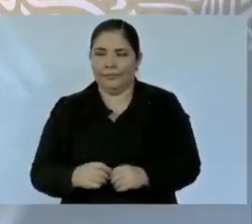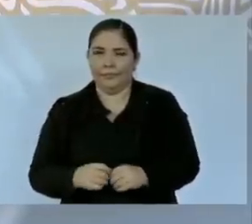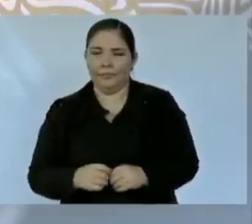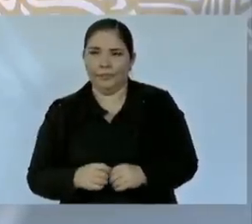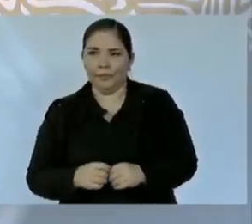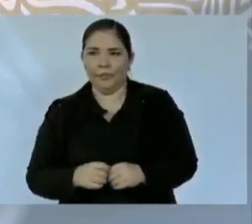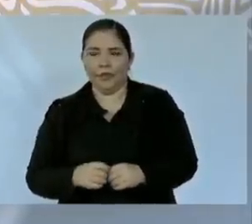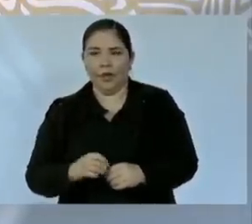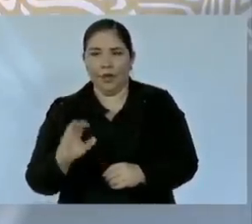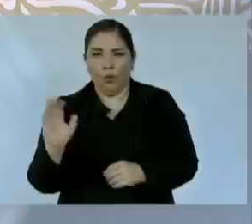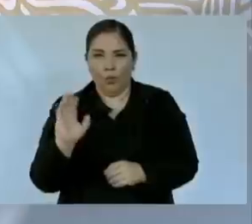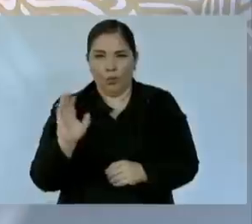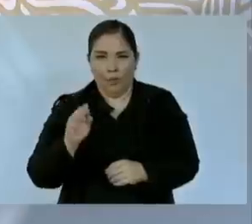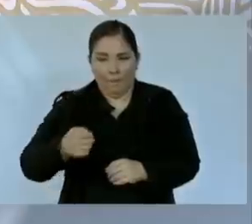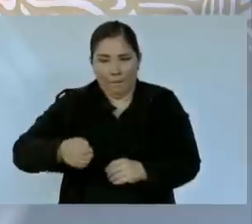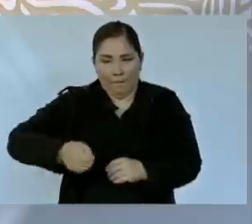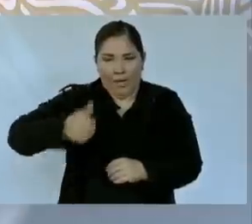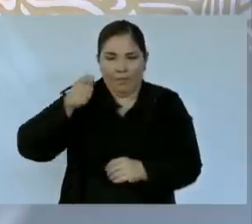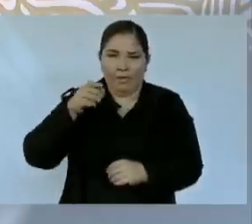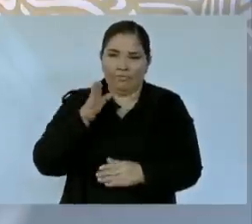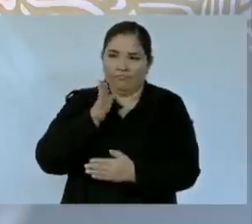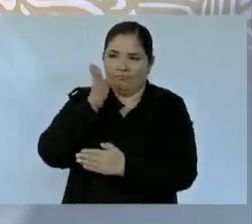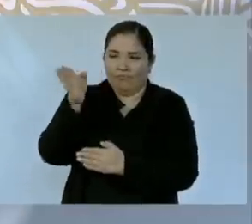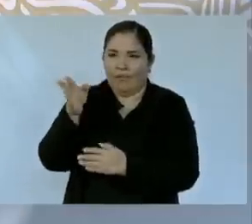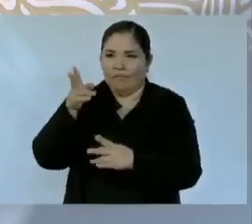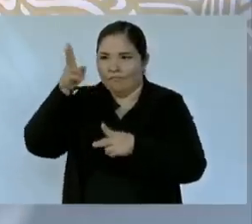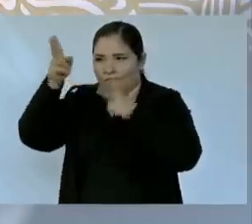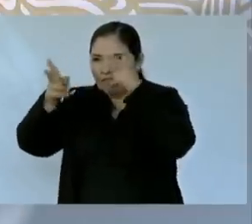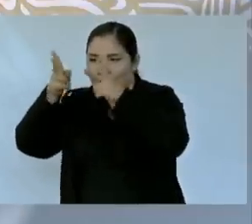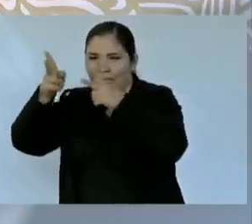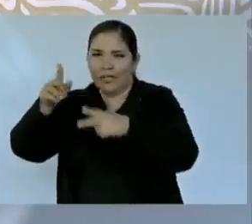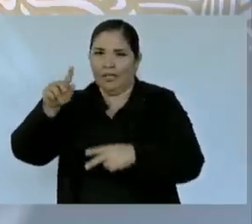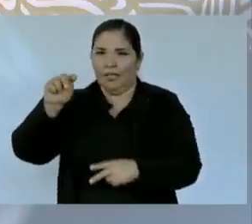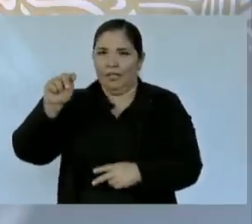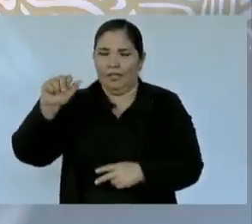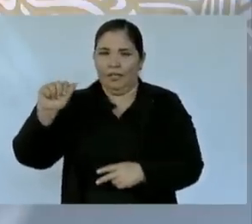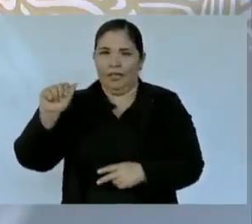Cuando fui la primera vez a Tayoltita,